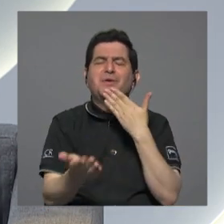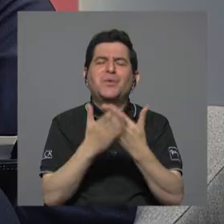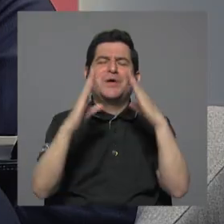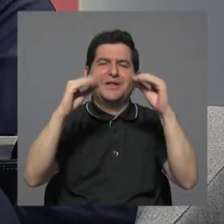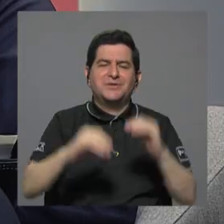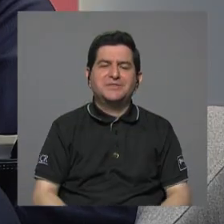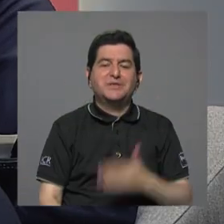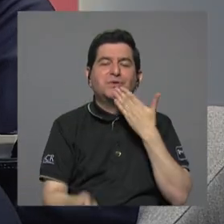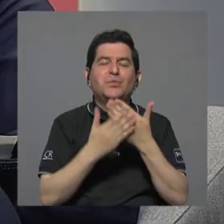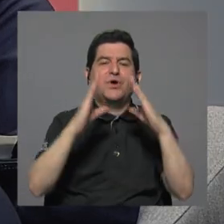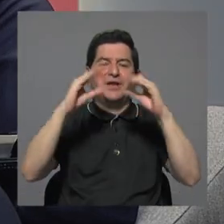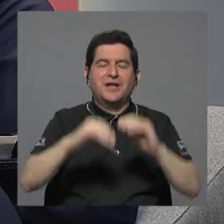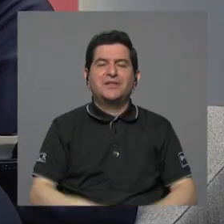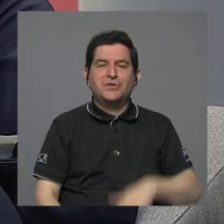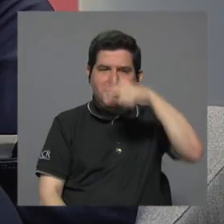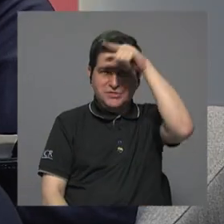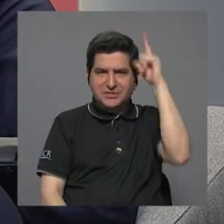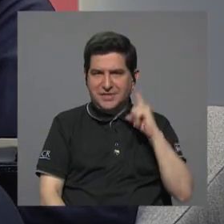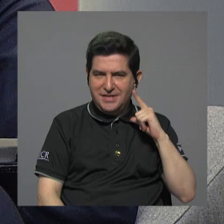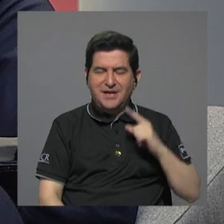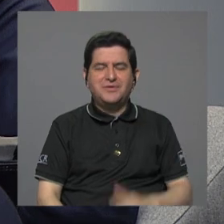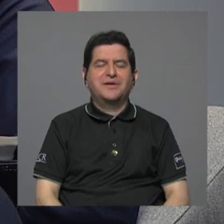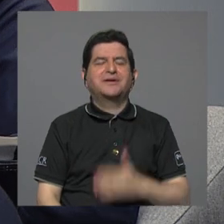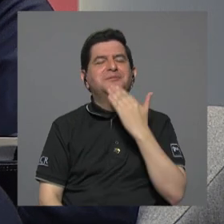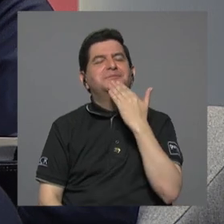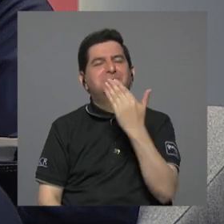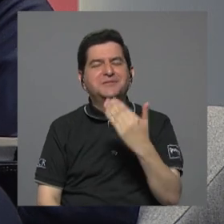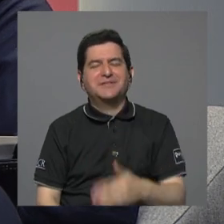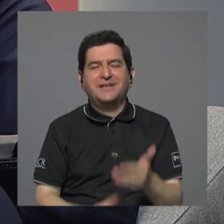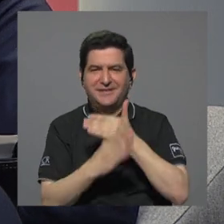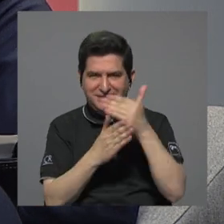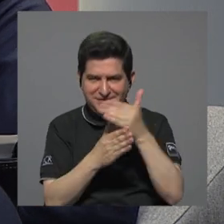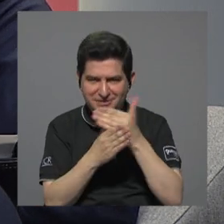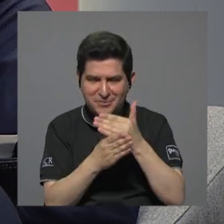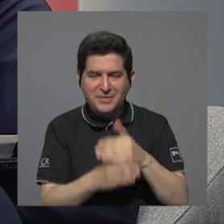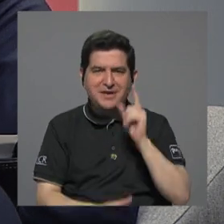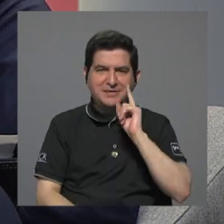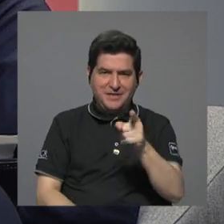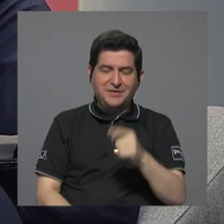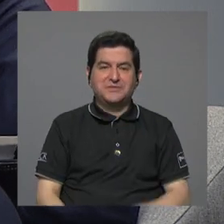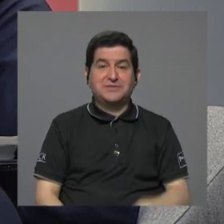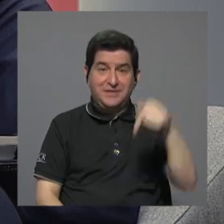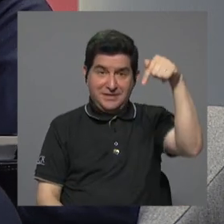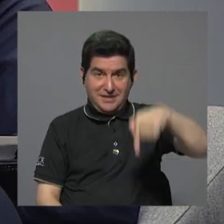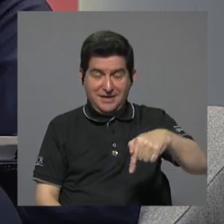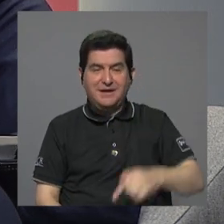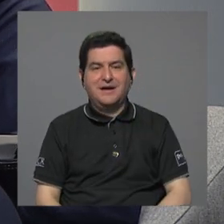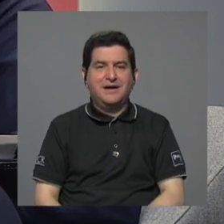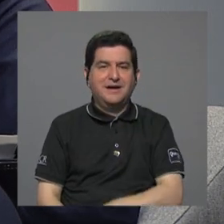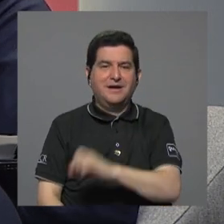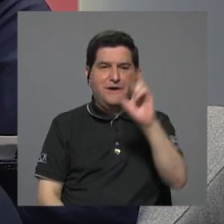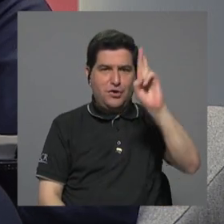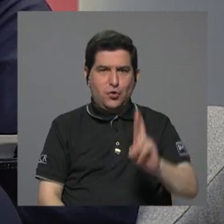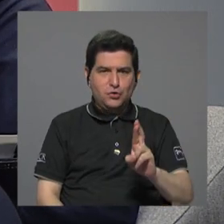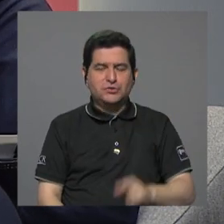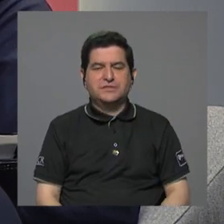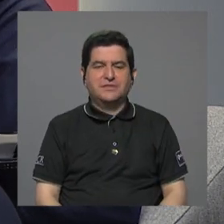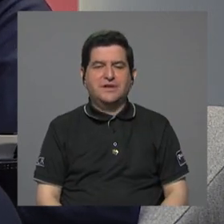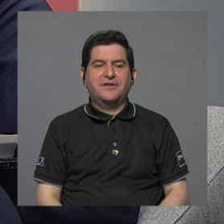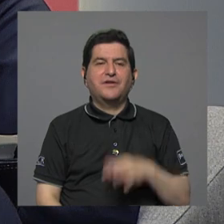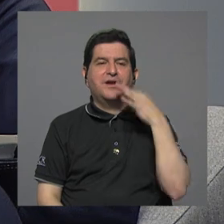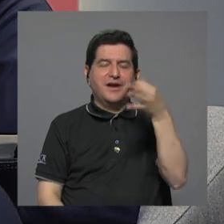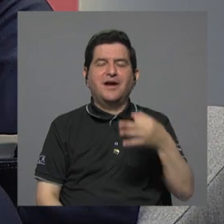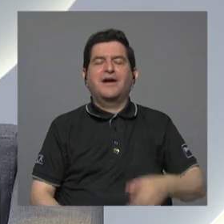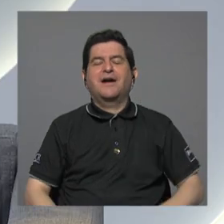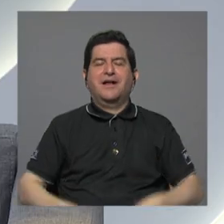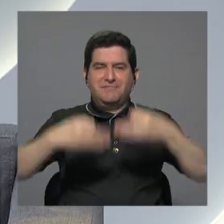noches. Buenas noches, doña Laura. Muy agradecido de compartir con usted en esto que se llama Costa Rica. En